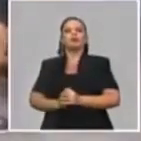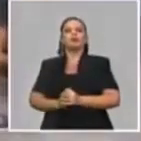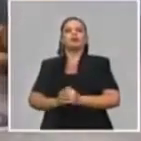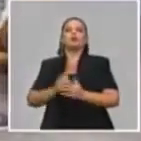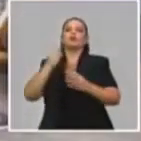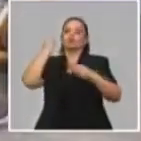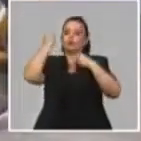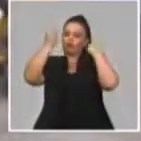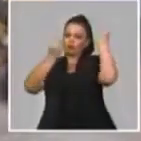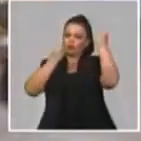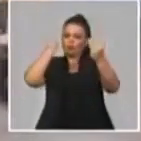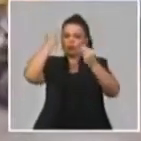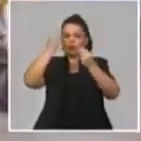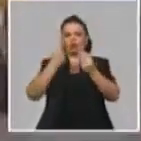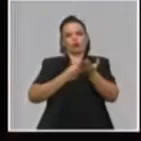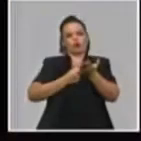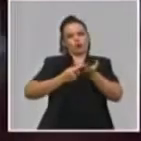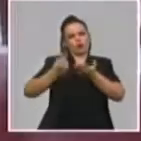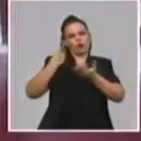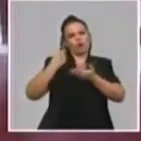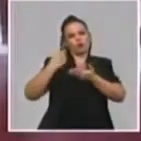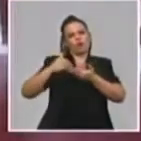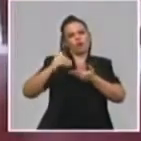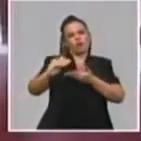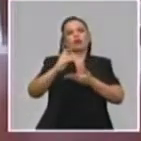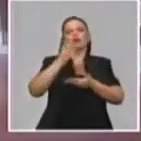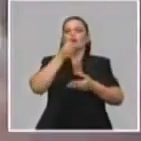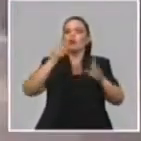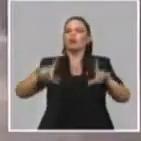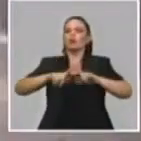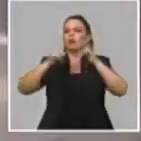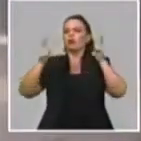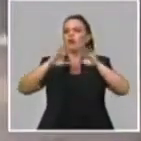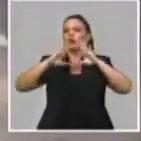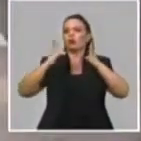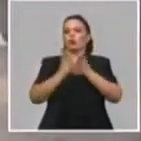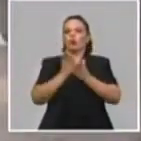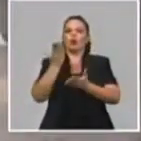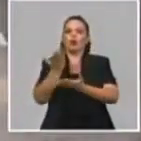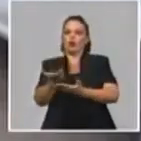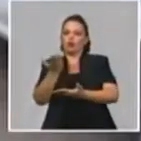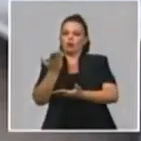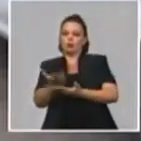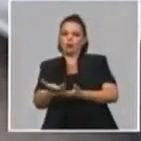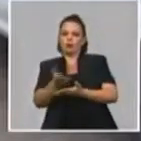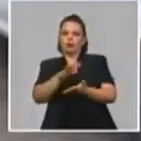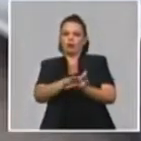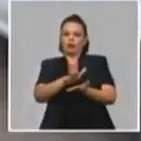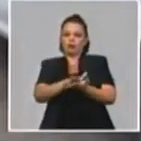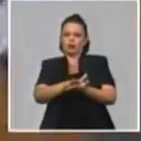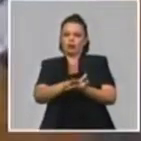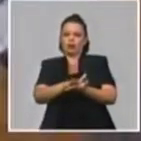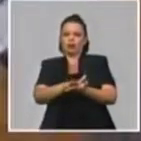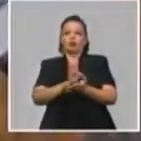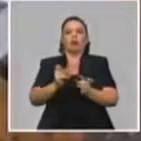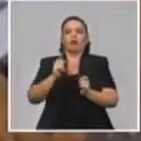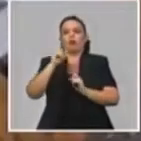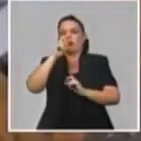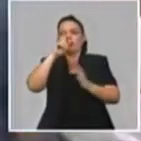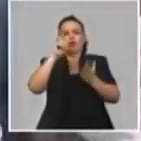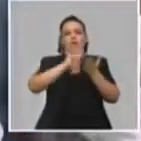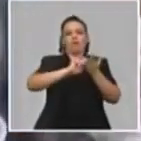de semana tener al día todas las entregas pendientes. Y cuando concluya el proceso de inventario, así como la